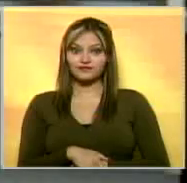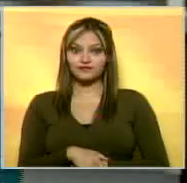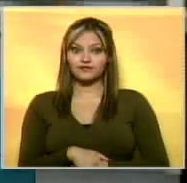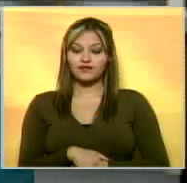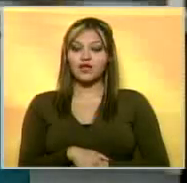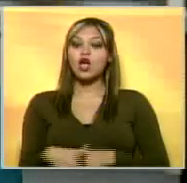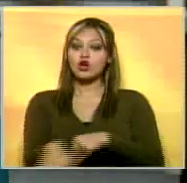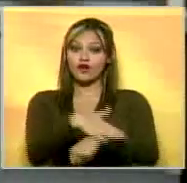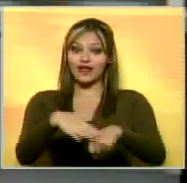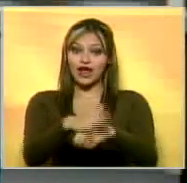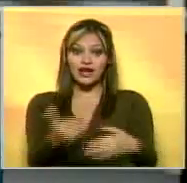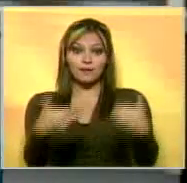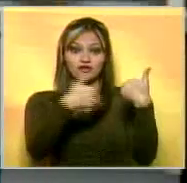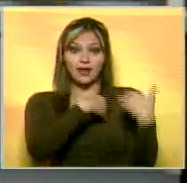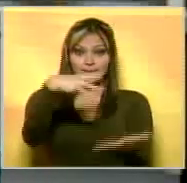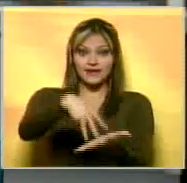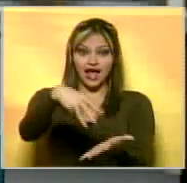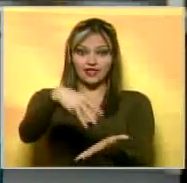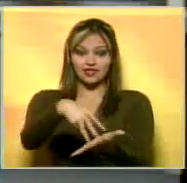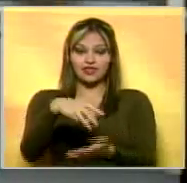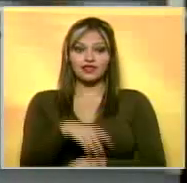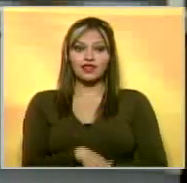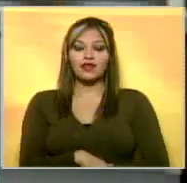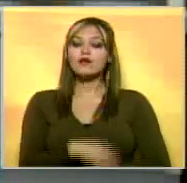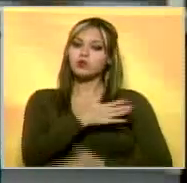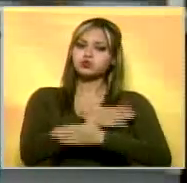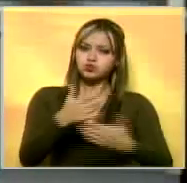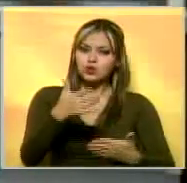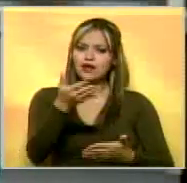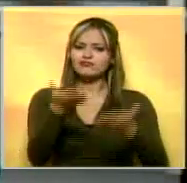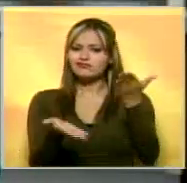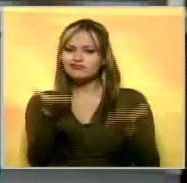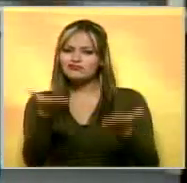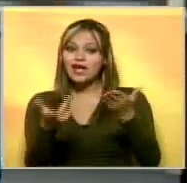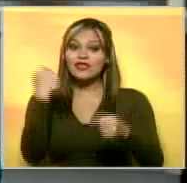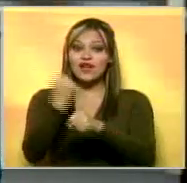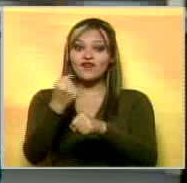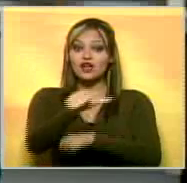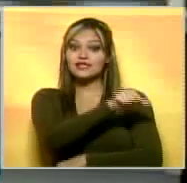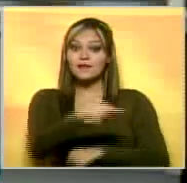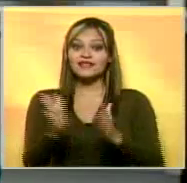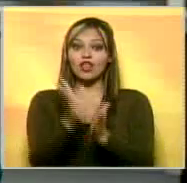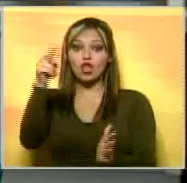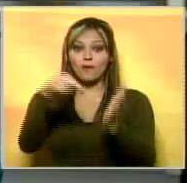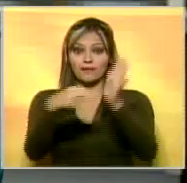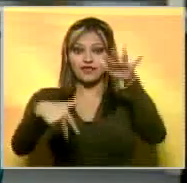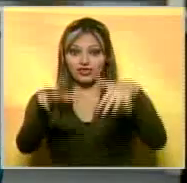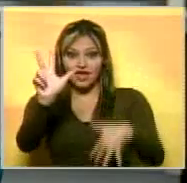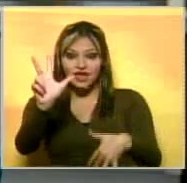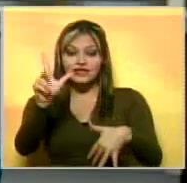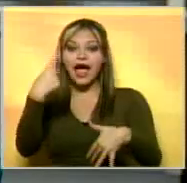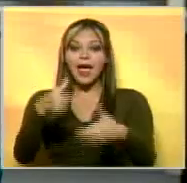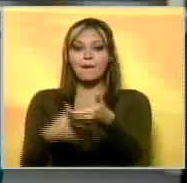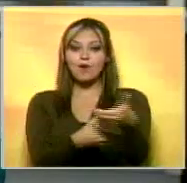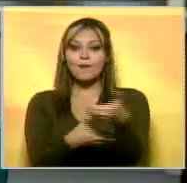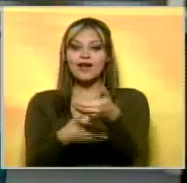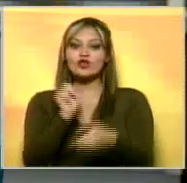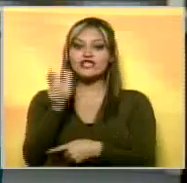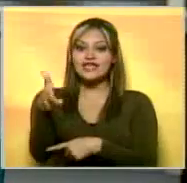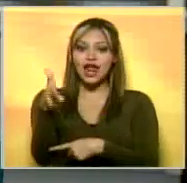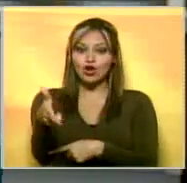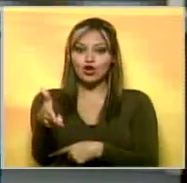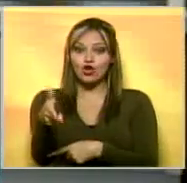La gobernadora encargada del Estado Miranda, Adriana De Lía, ofreció un balance del operativo Semana Santa 2013 en la estación de bomberos de Higuerote.